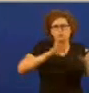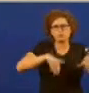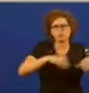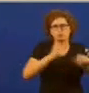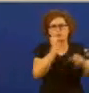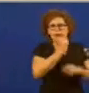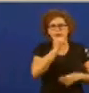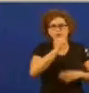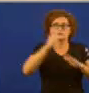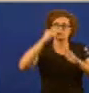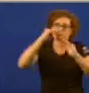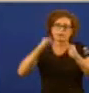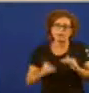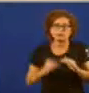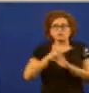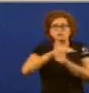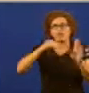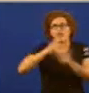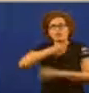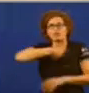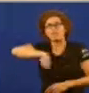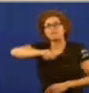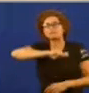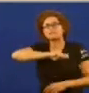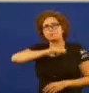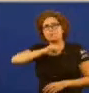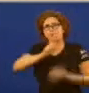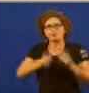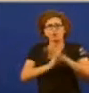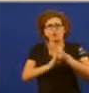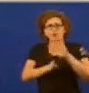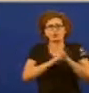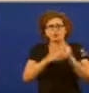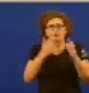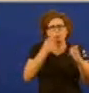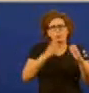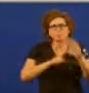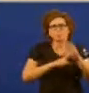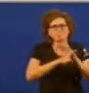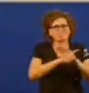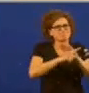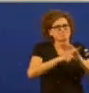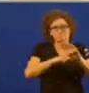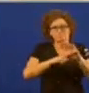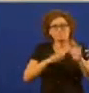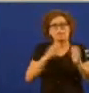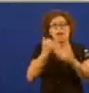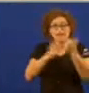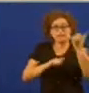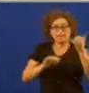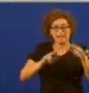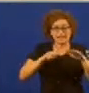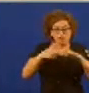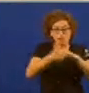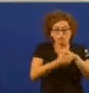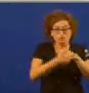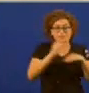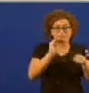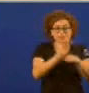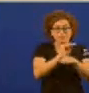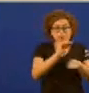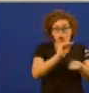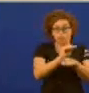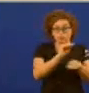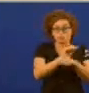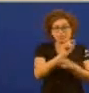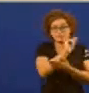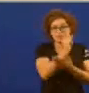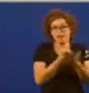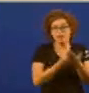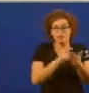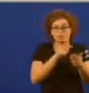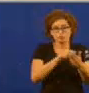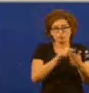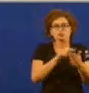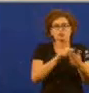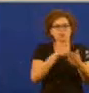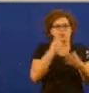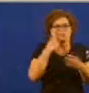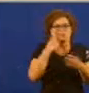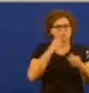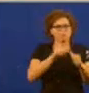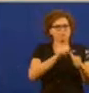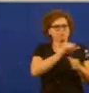inferior á media española e continua de verxendo os recortes orzamentarios quebraron un proceso acumulativo